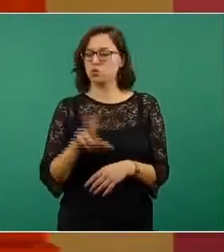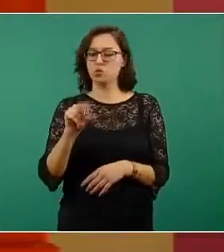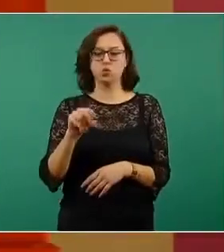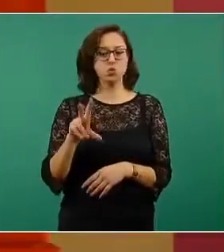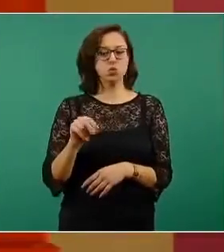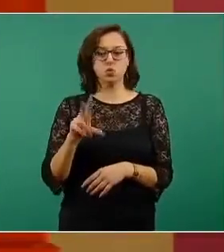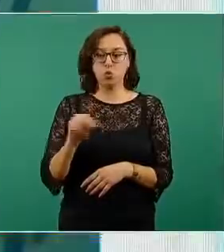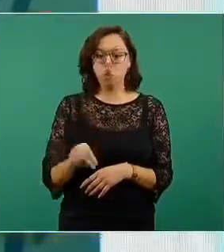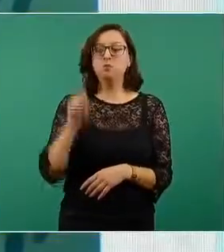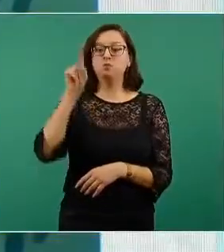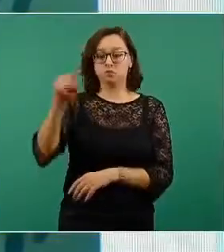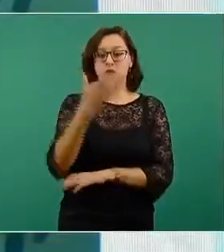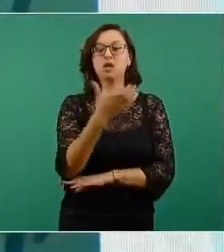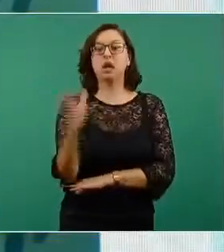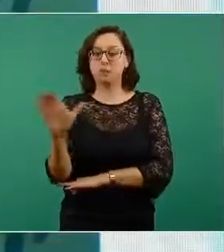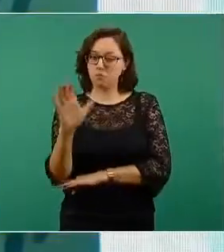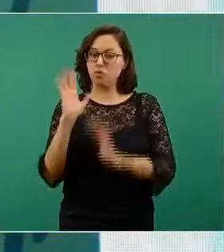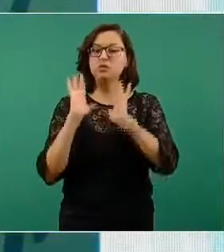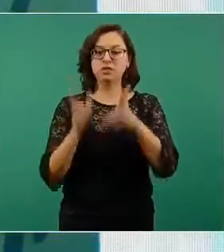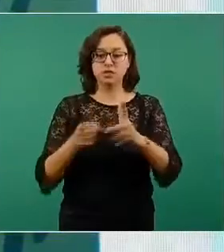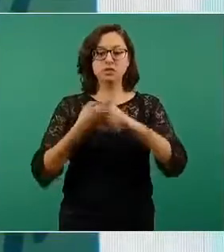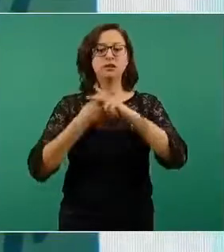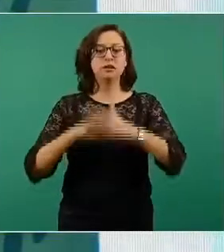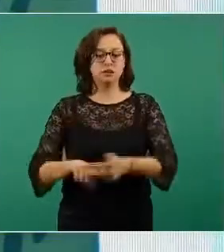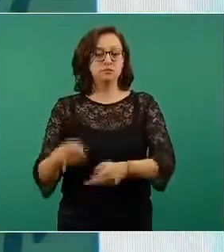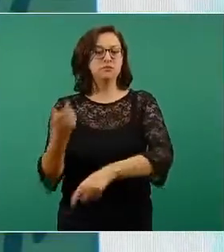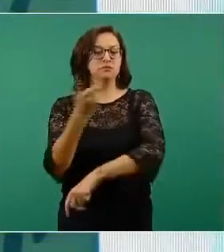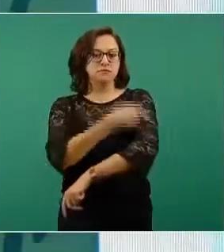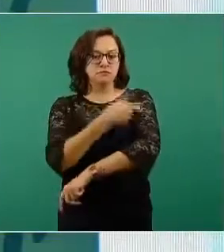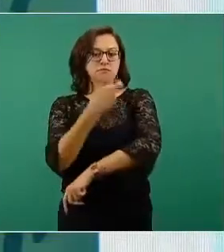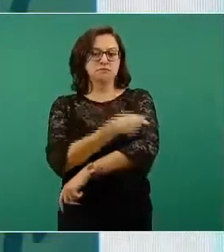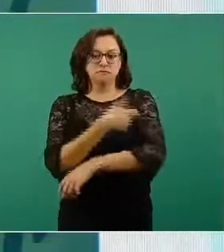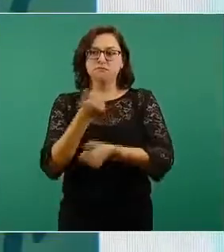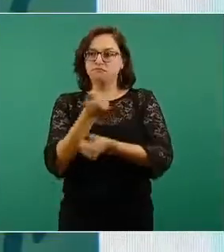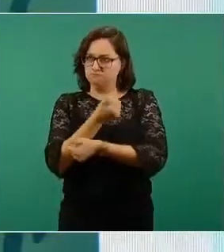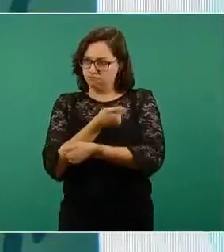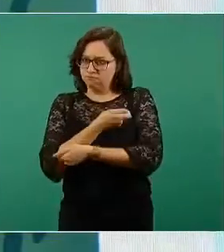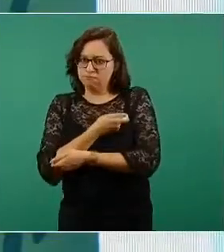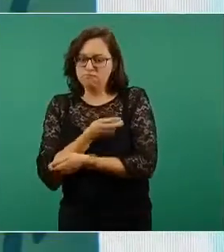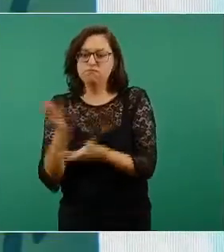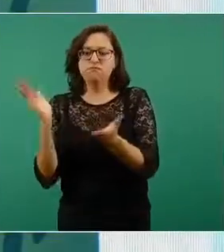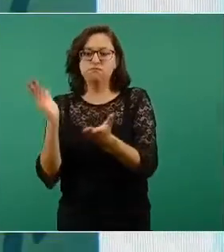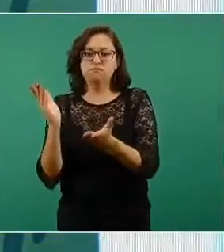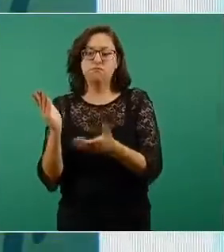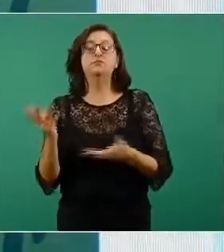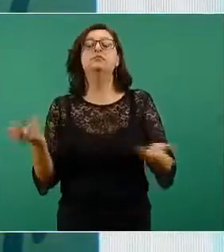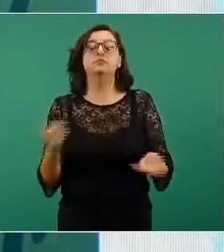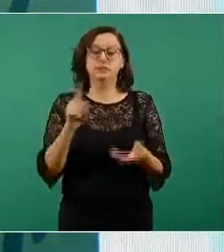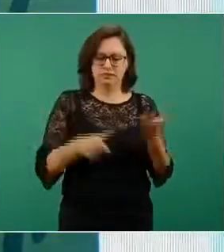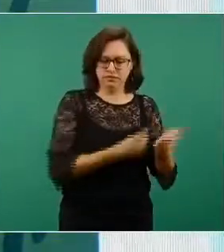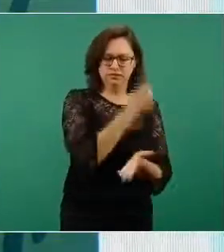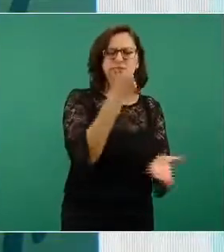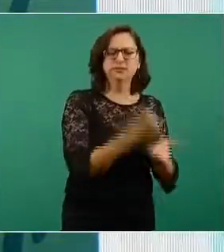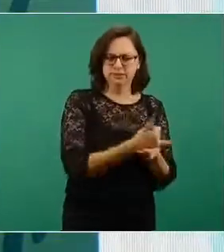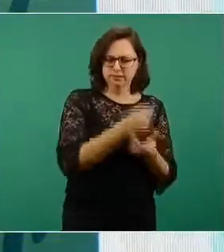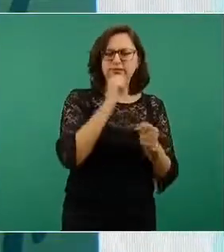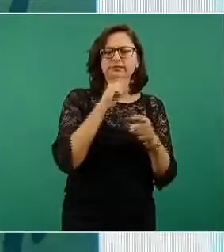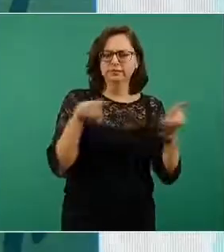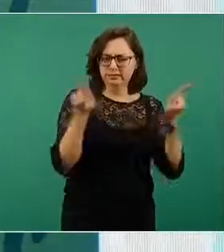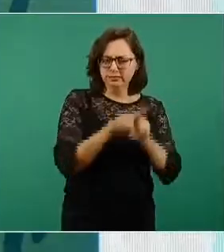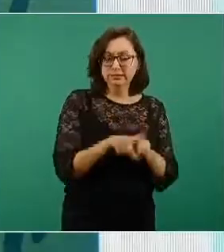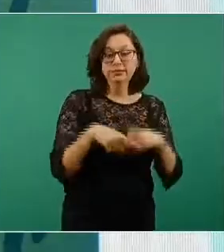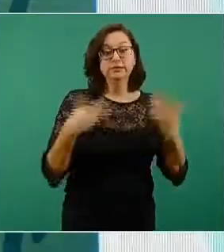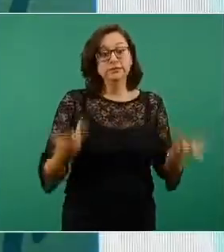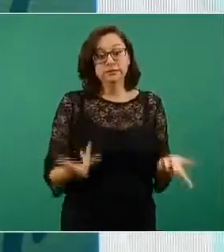vacunar en las zonas rurales. También avanzar en las zonas urbanas, como se conoce, hemos vacunado en